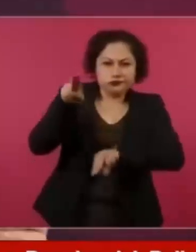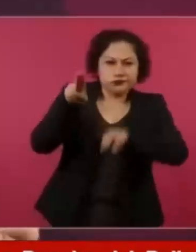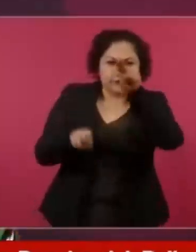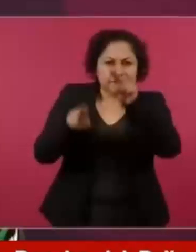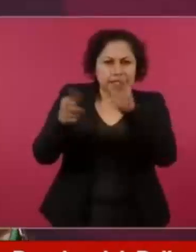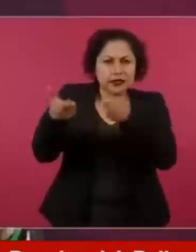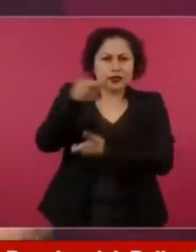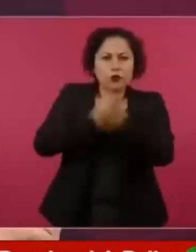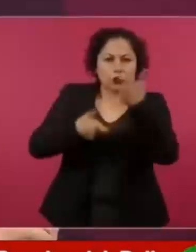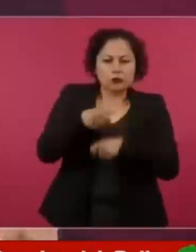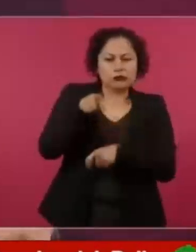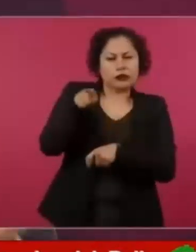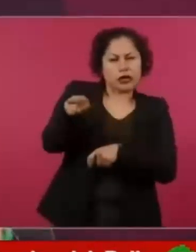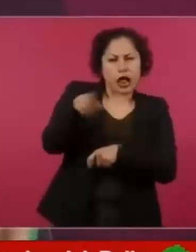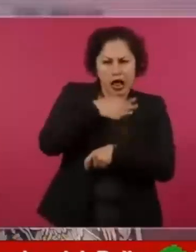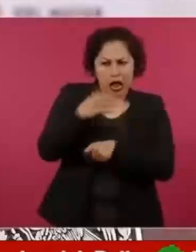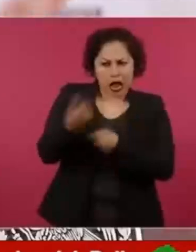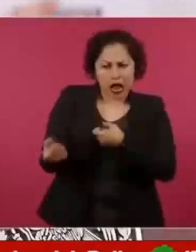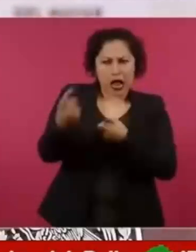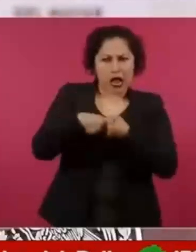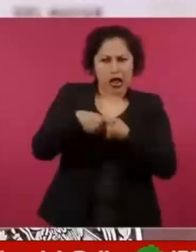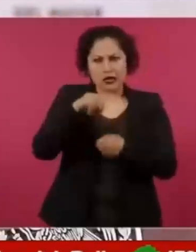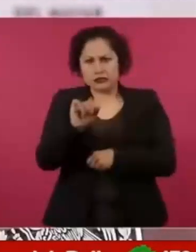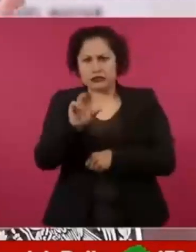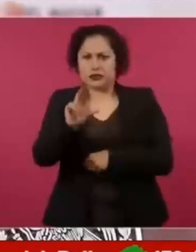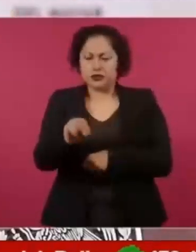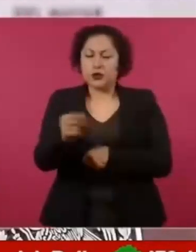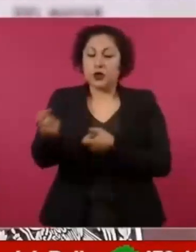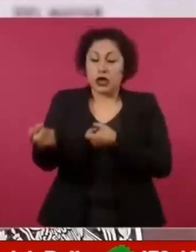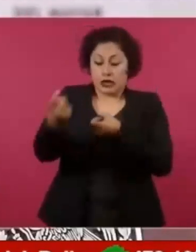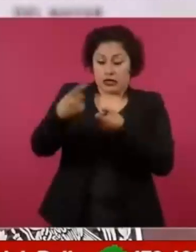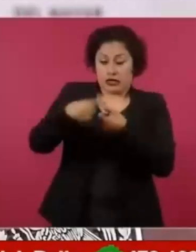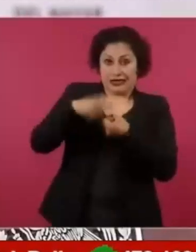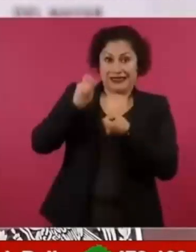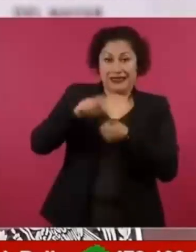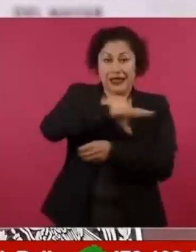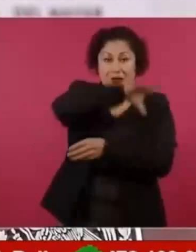más barata que la credencial del INE y con los mismos cinco campos de seguridad. ¡Gracias! ¡Gracias! ¡Gracias! ¡Gracias!